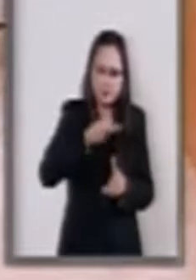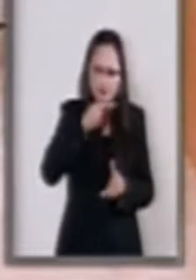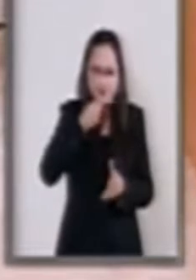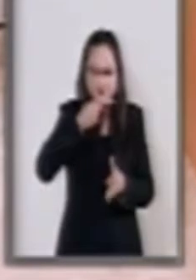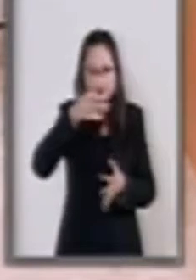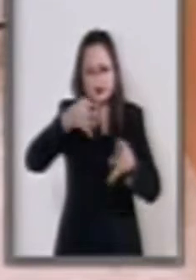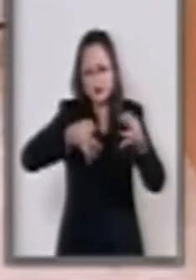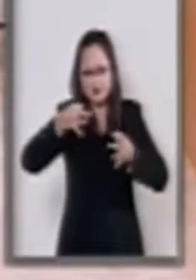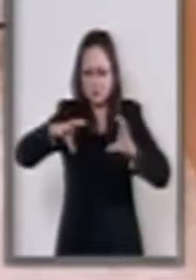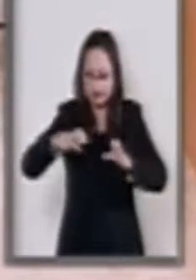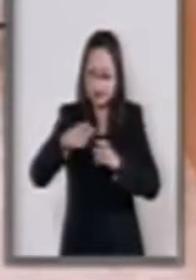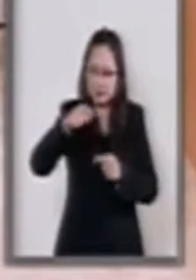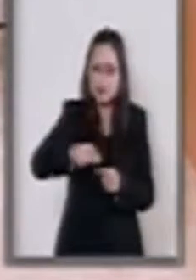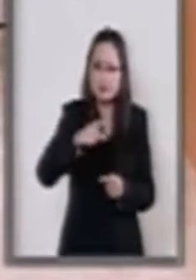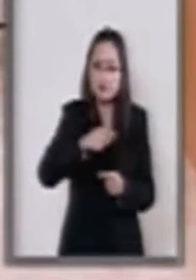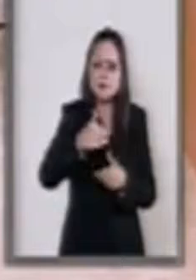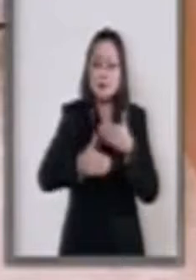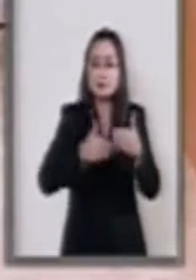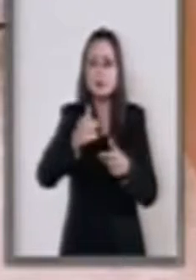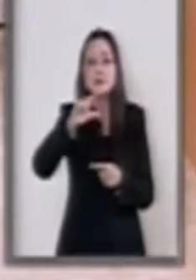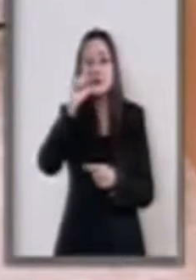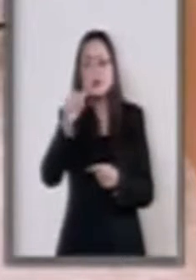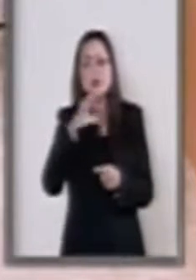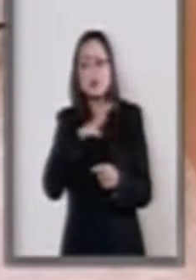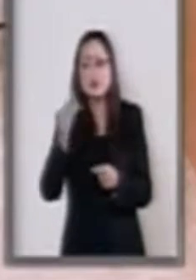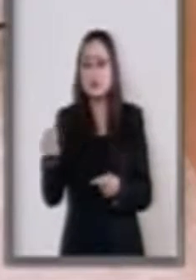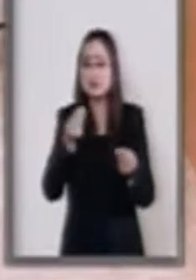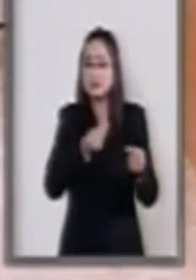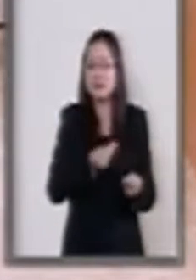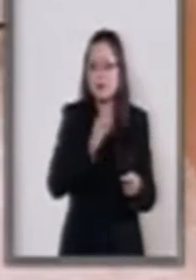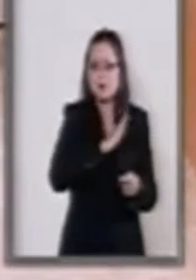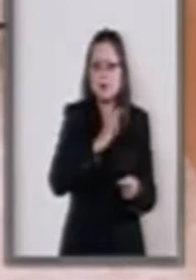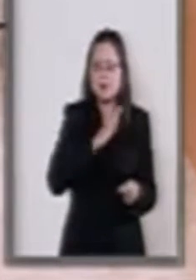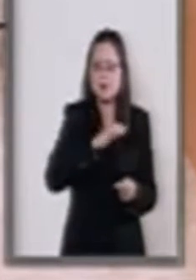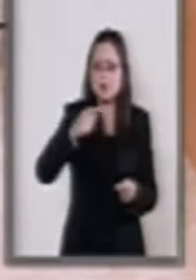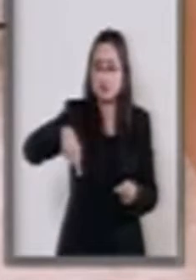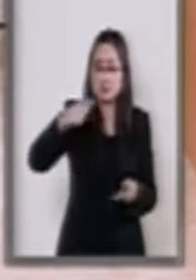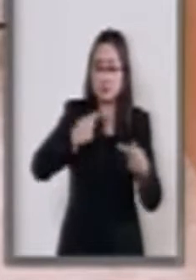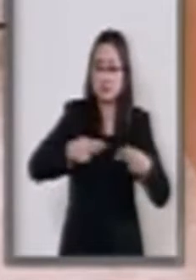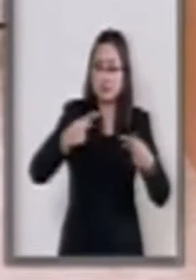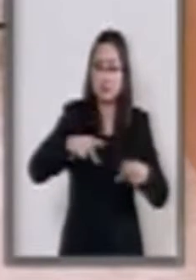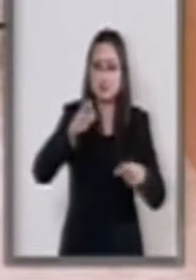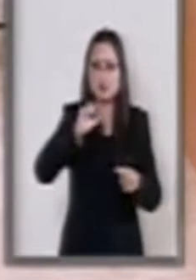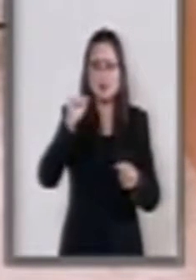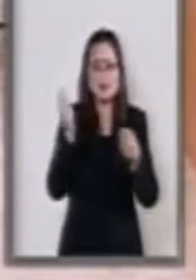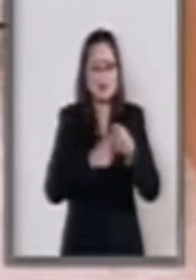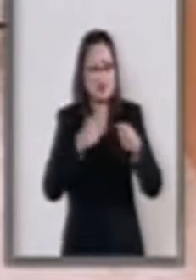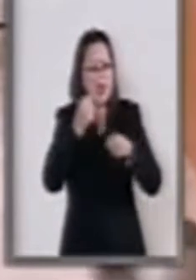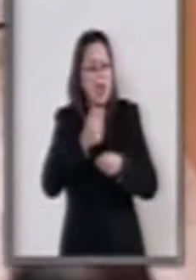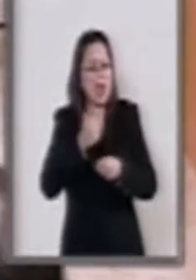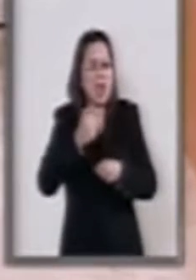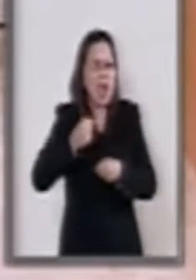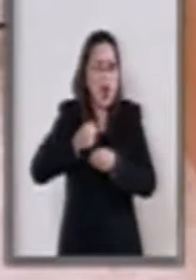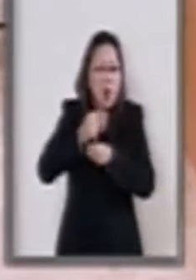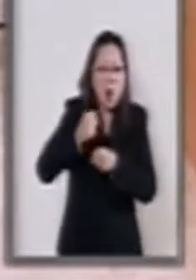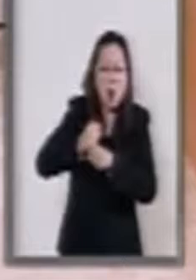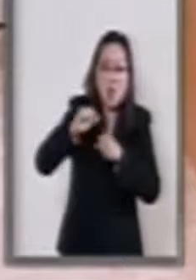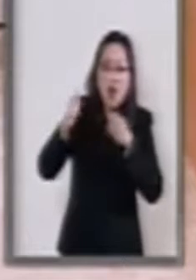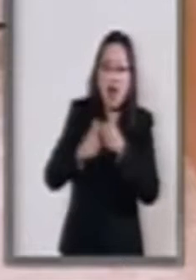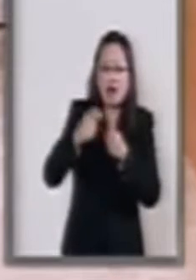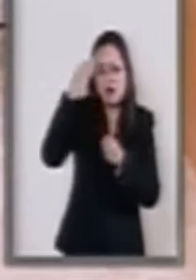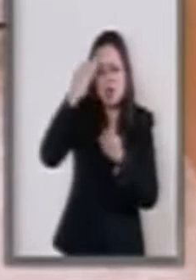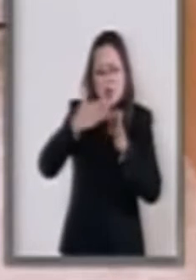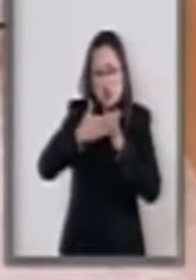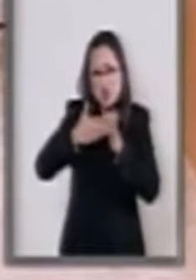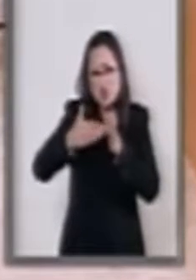si al final se abre la puerta para que las personas puedan sufrir abusos con un periodo tan largo